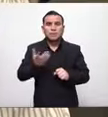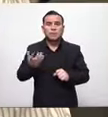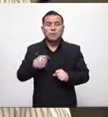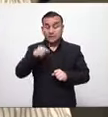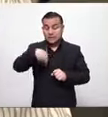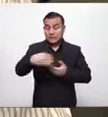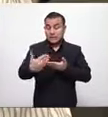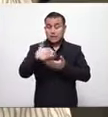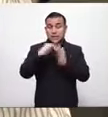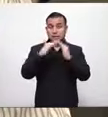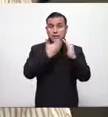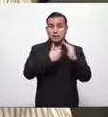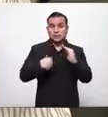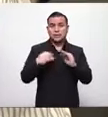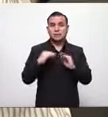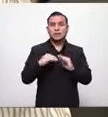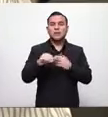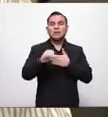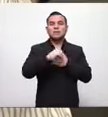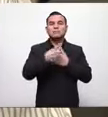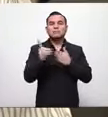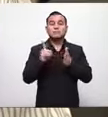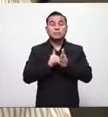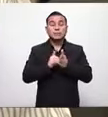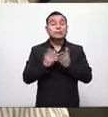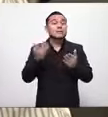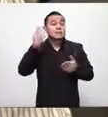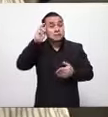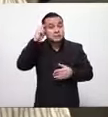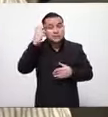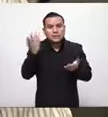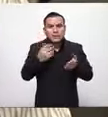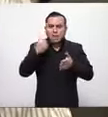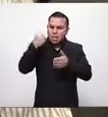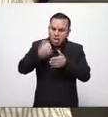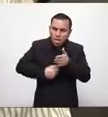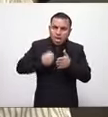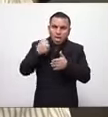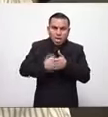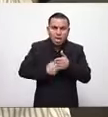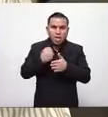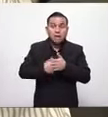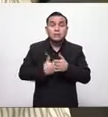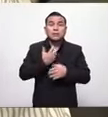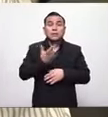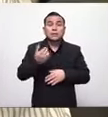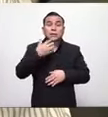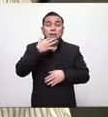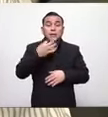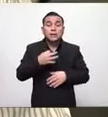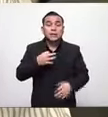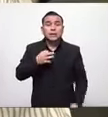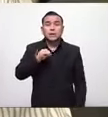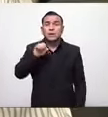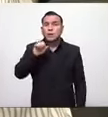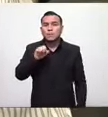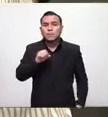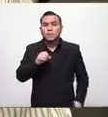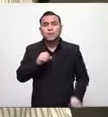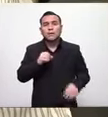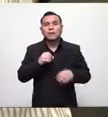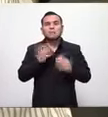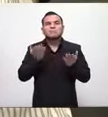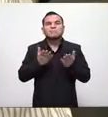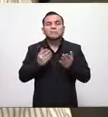los que estamos aquí presentes que vamos a hacer también ese esfuerzo y no puedo terminar